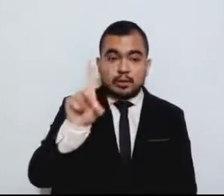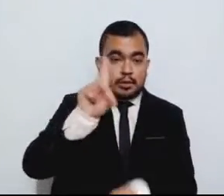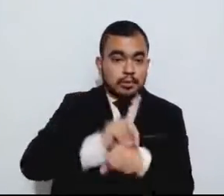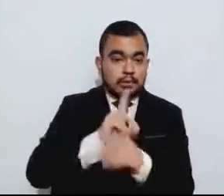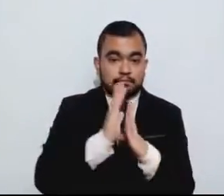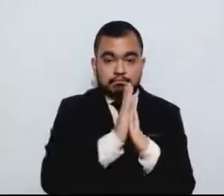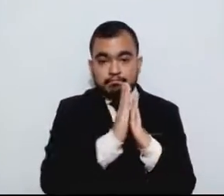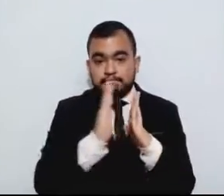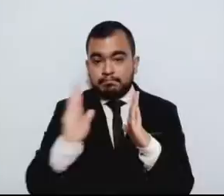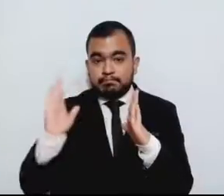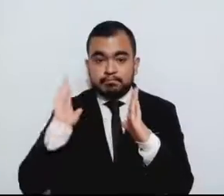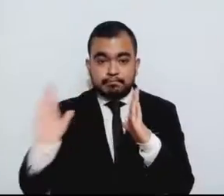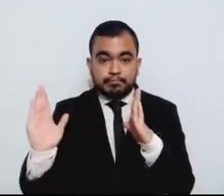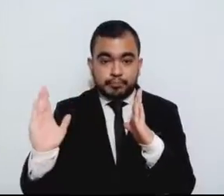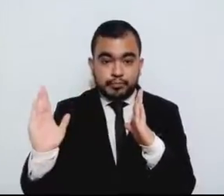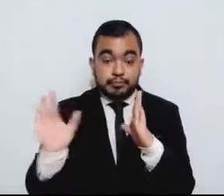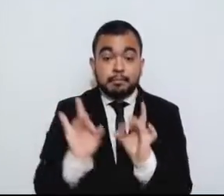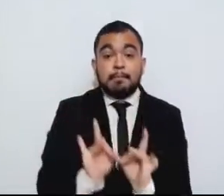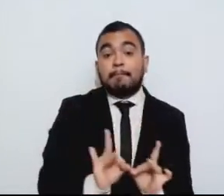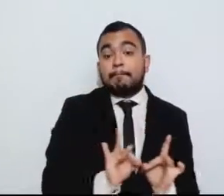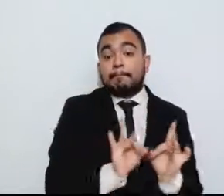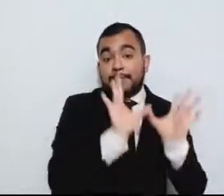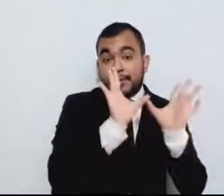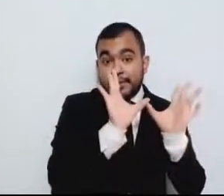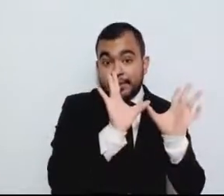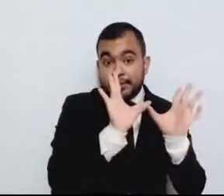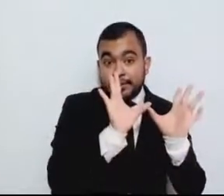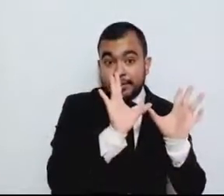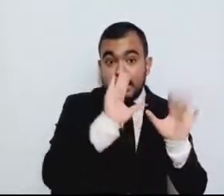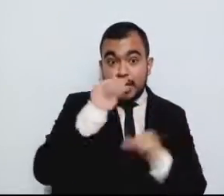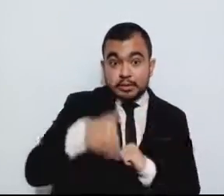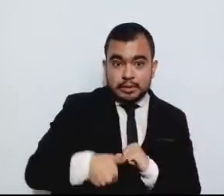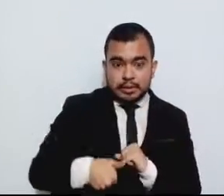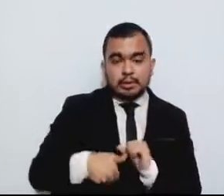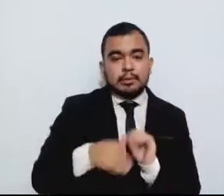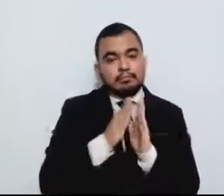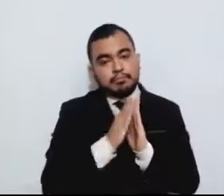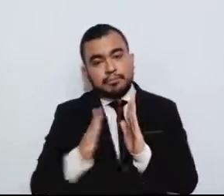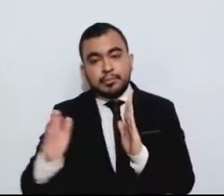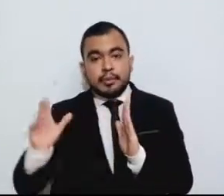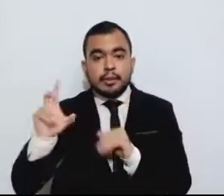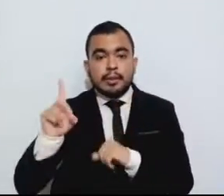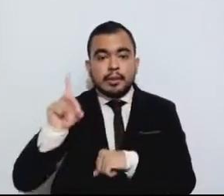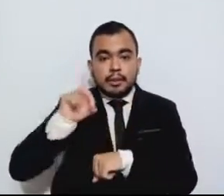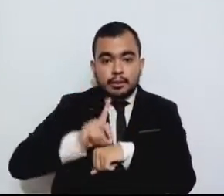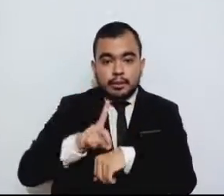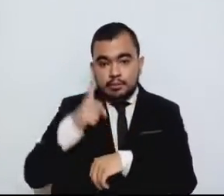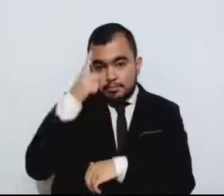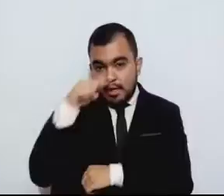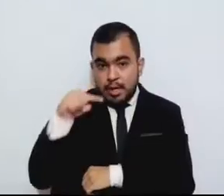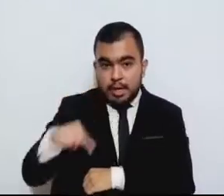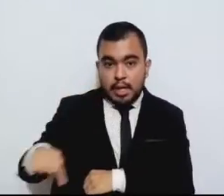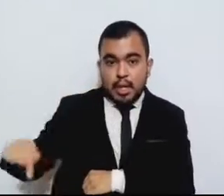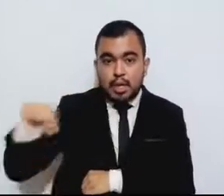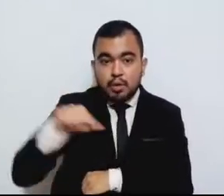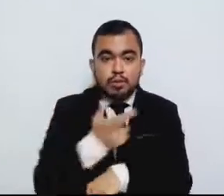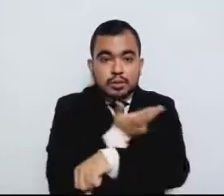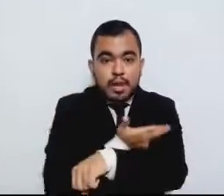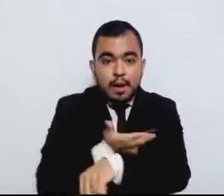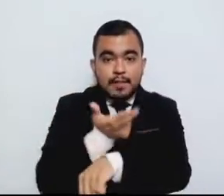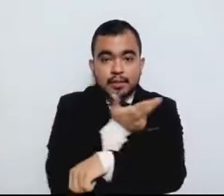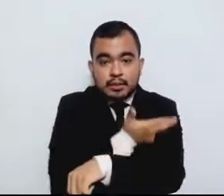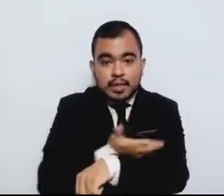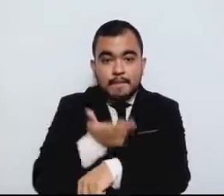partir de que se suscite el caso fortuito, para que puedan realizar los trámites correspondientes sin que ello se